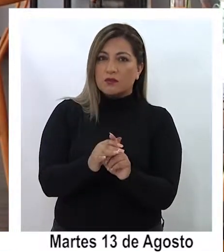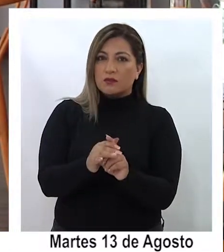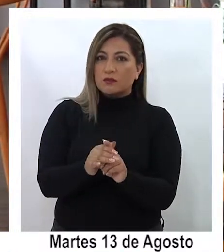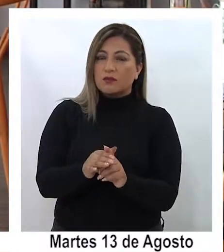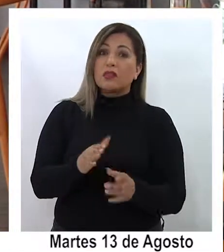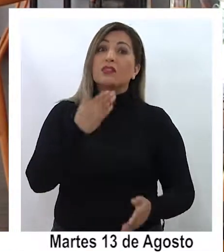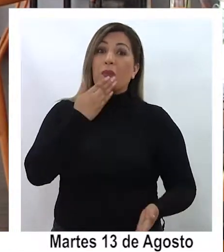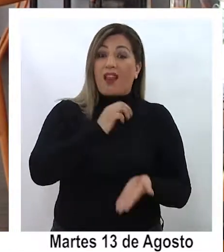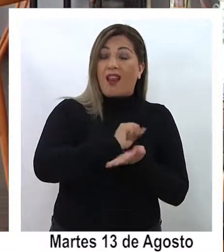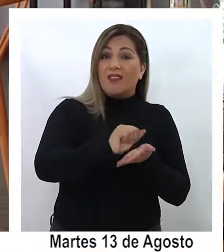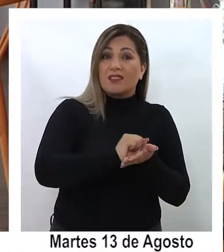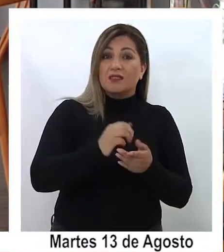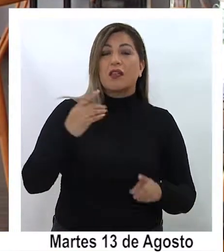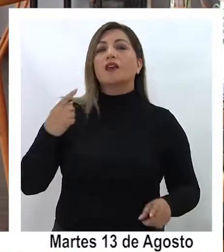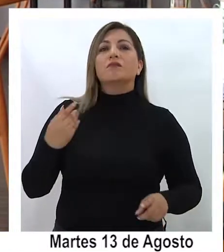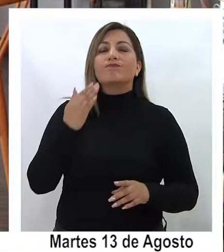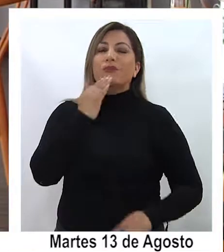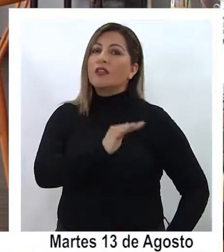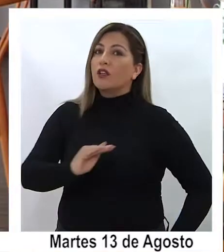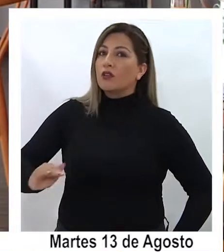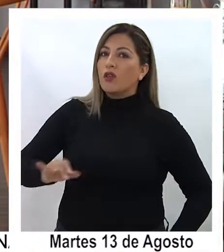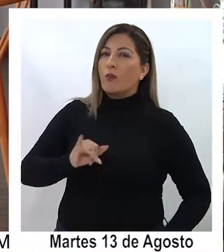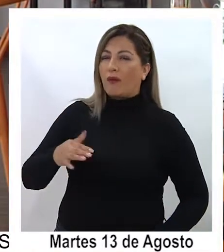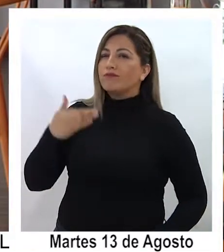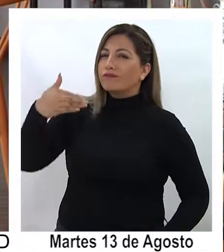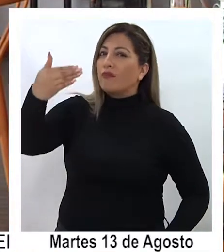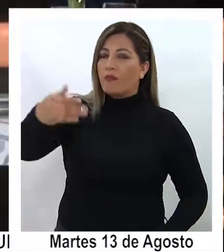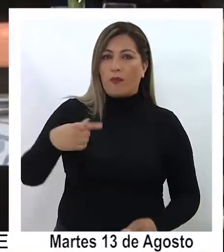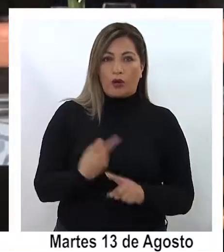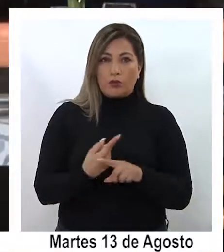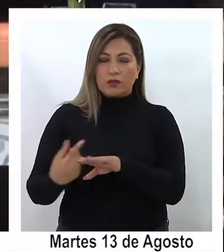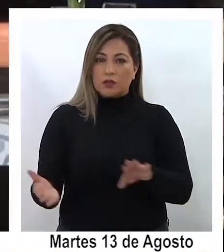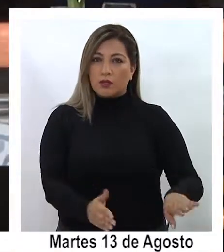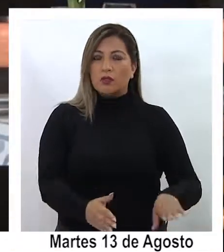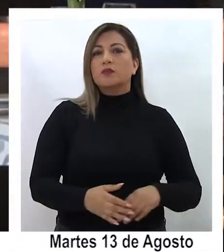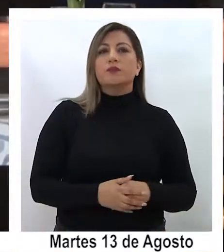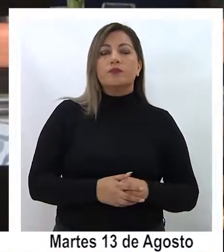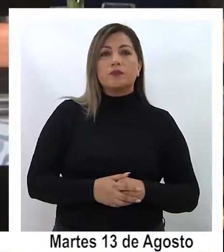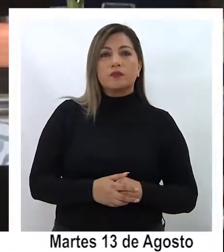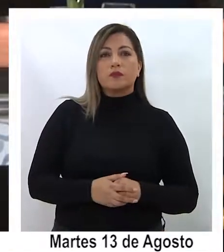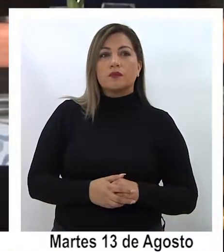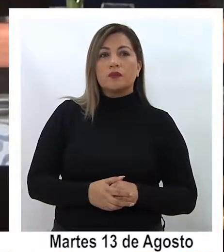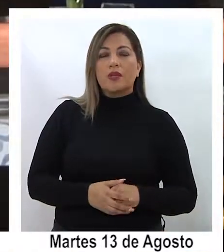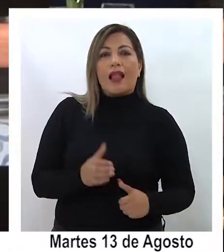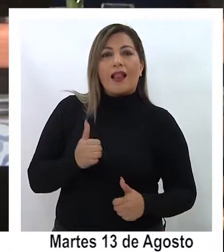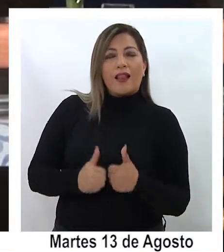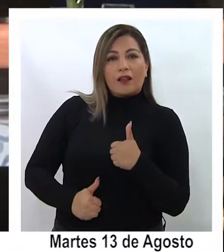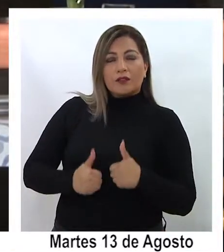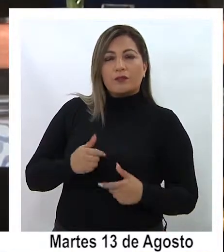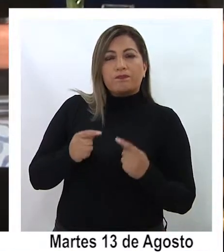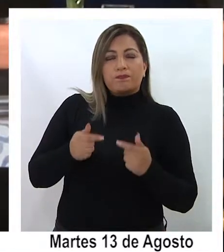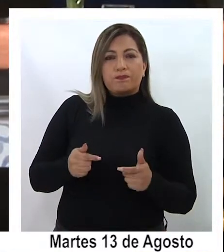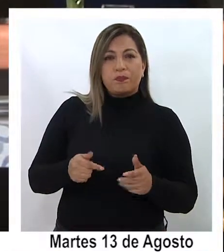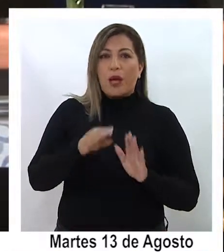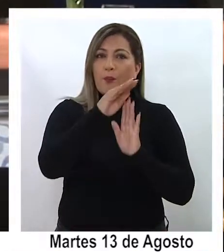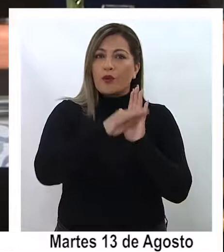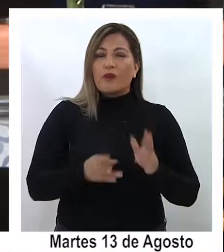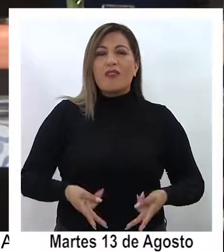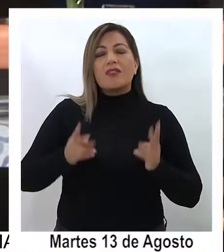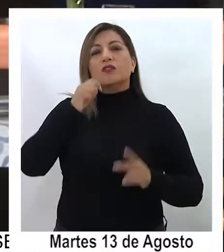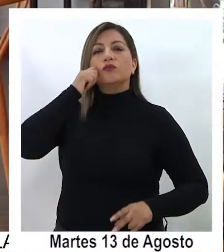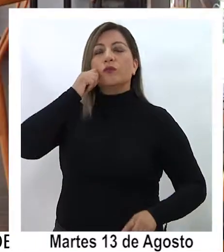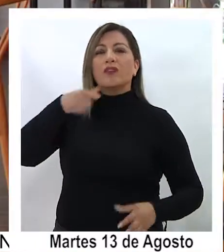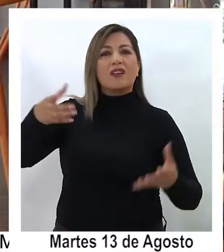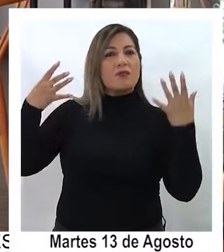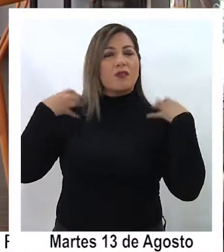la agenda de infancia también, que podemos conversar más adelante tiene dentro de sus competencias el programa de derechos humanos